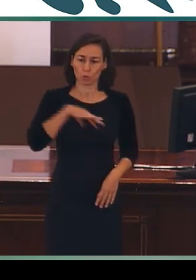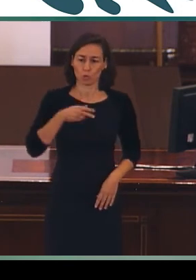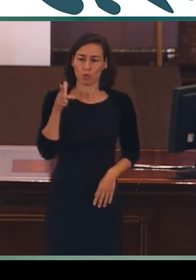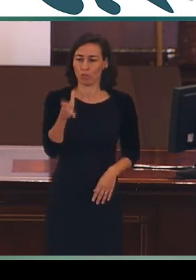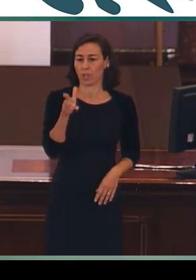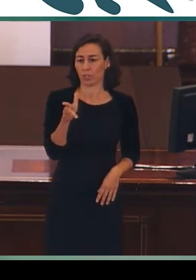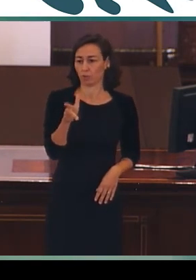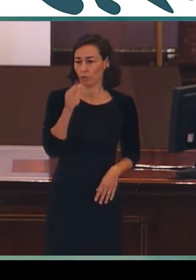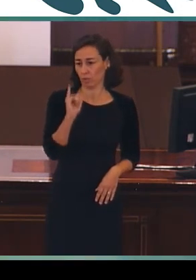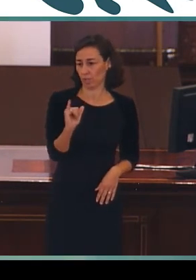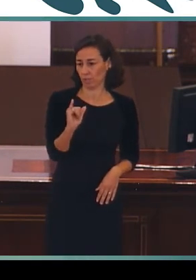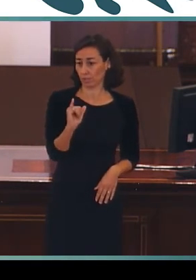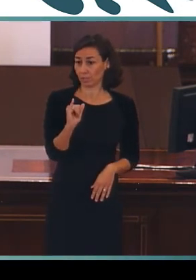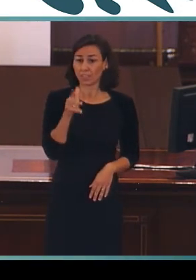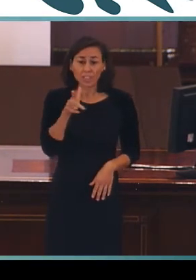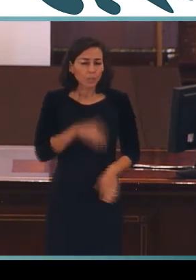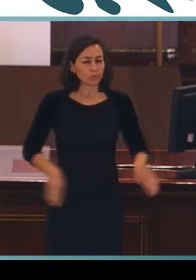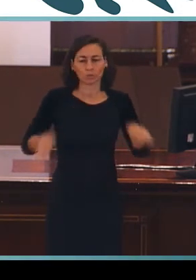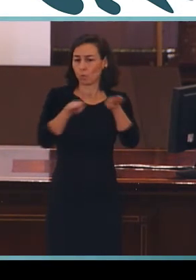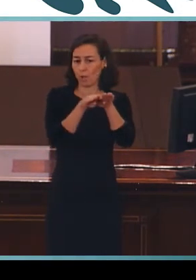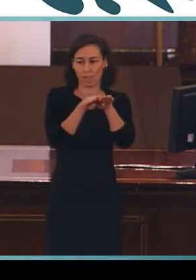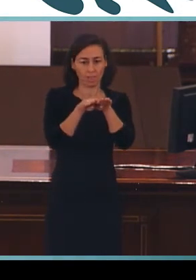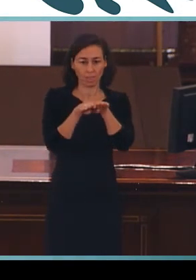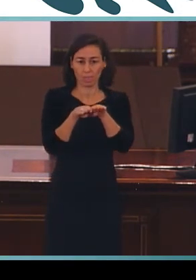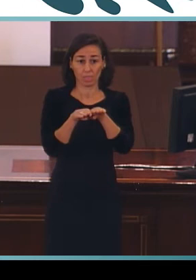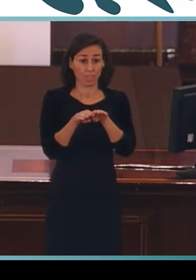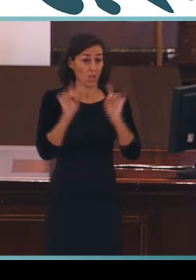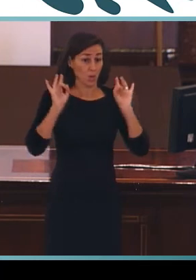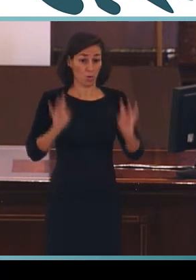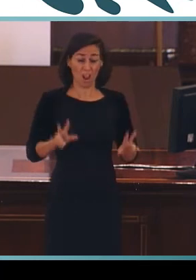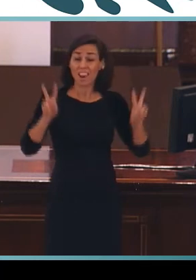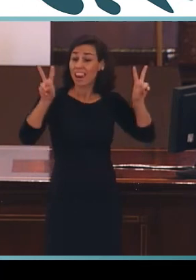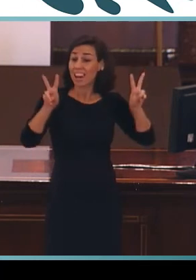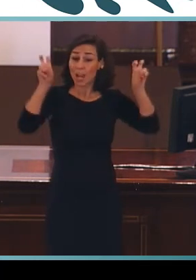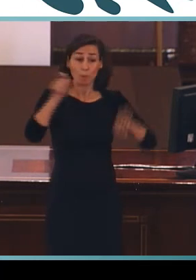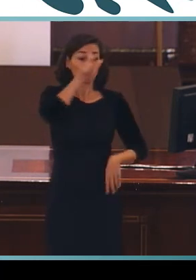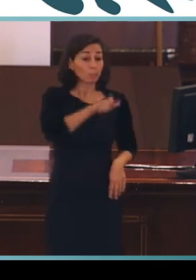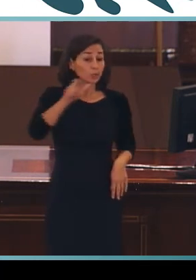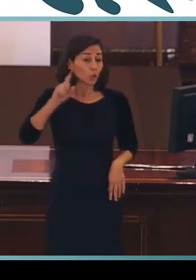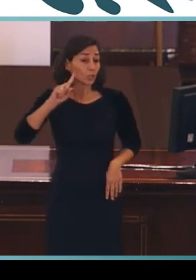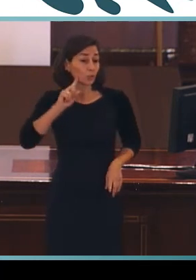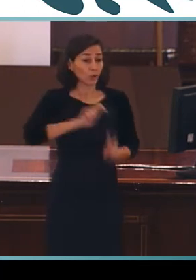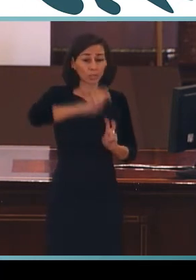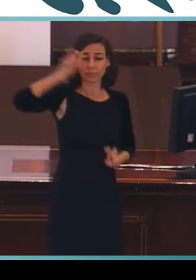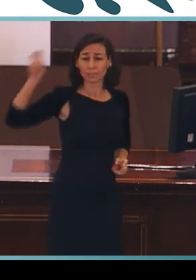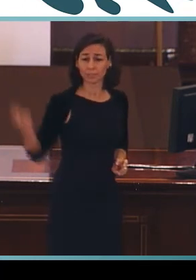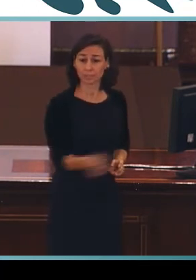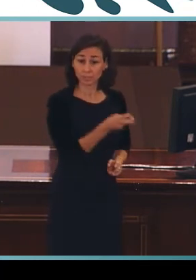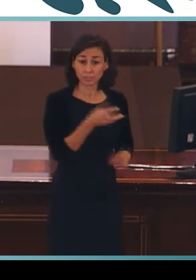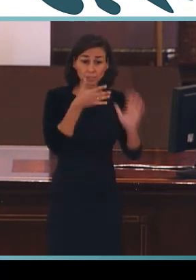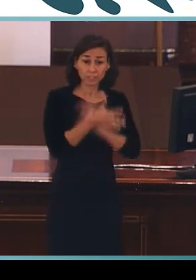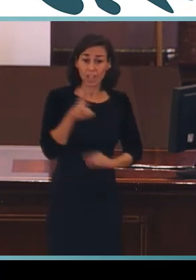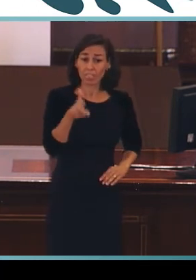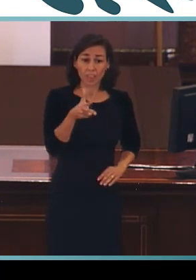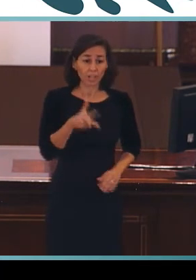en condición de igualdad. Tal y como recoge el lema Personas sordas diversas iguales en derechos